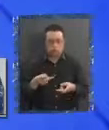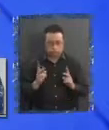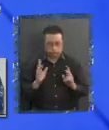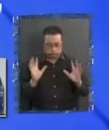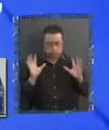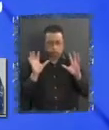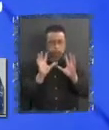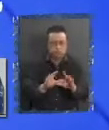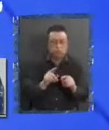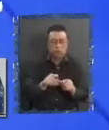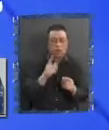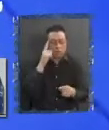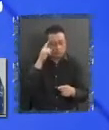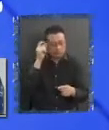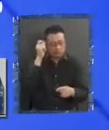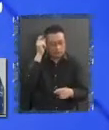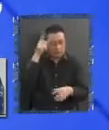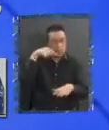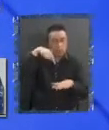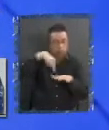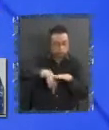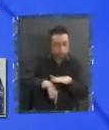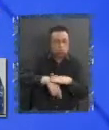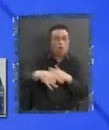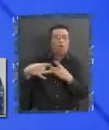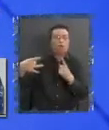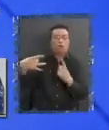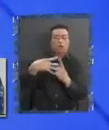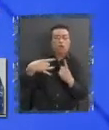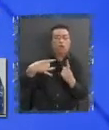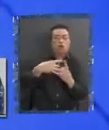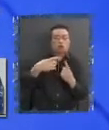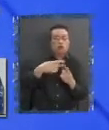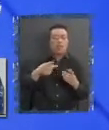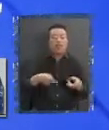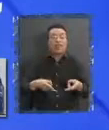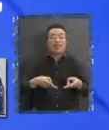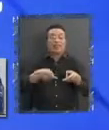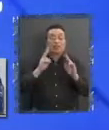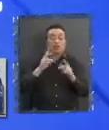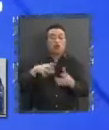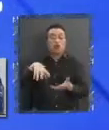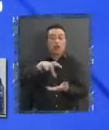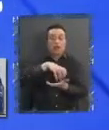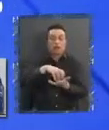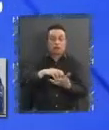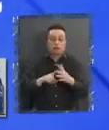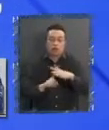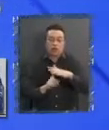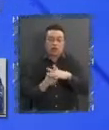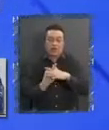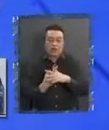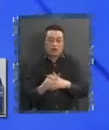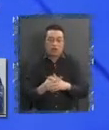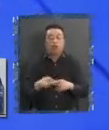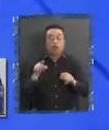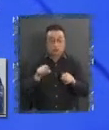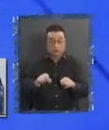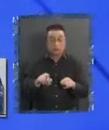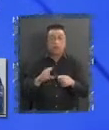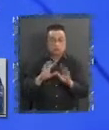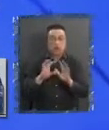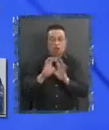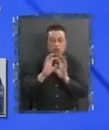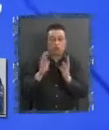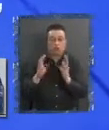la profundidad de la vulneración de los derechos a las naciones originarias. Y eso es lo que ha pasado en la convención constitucional.